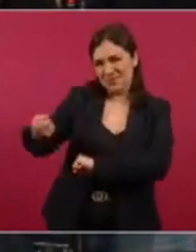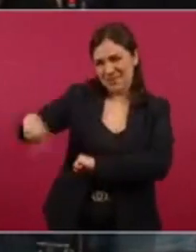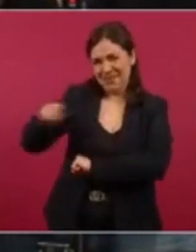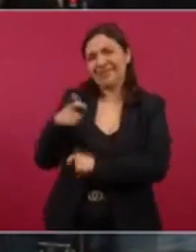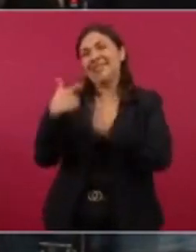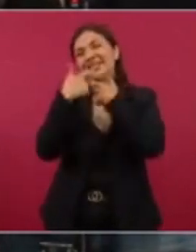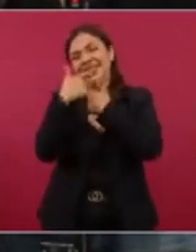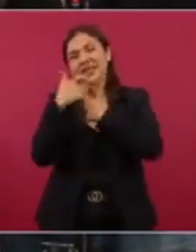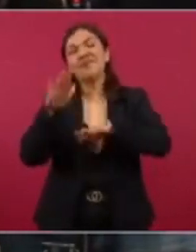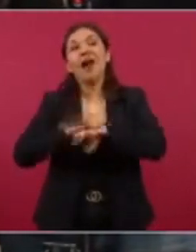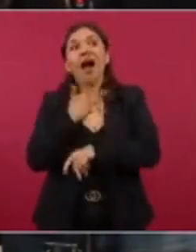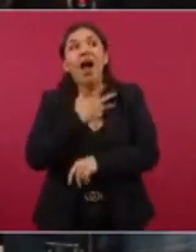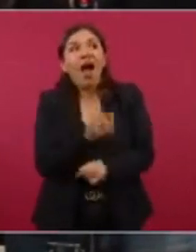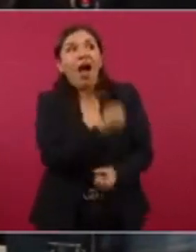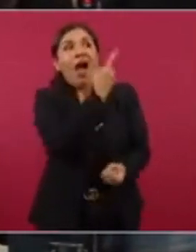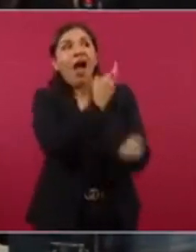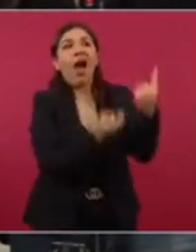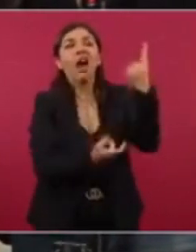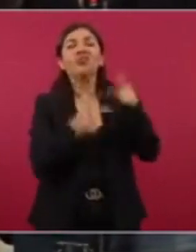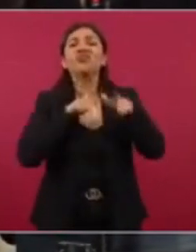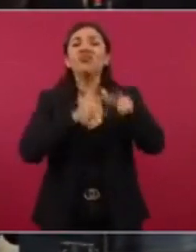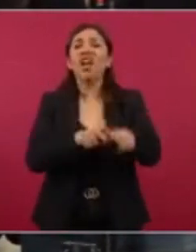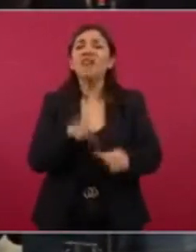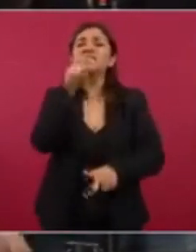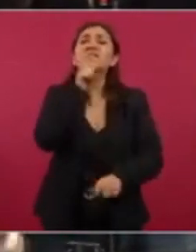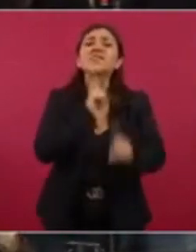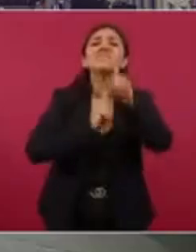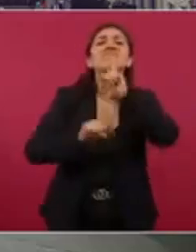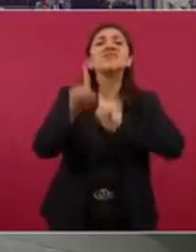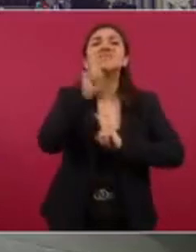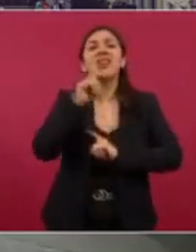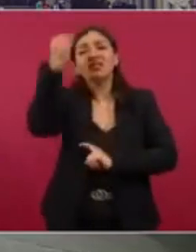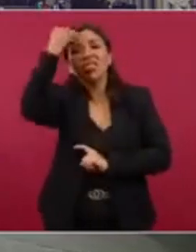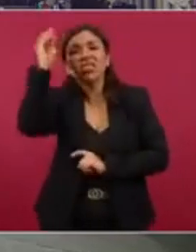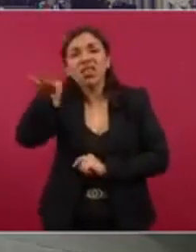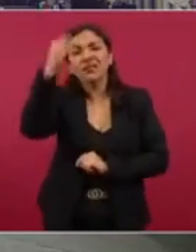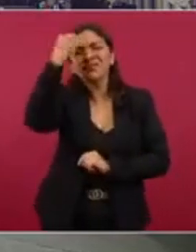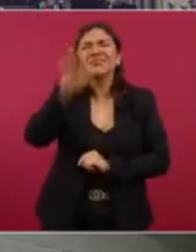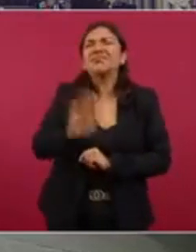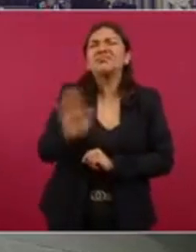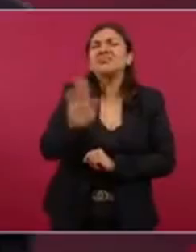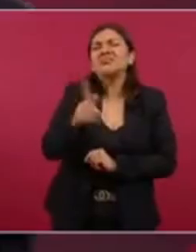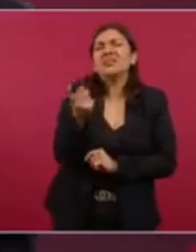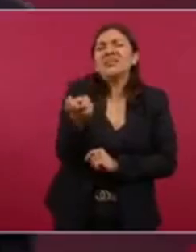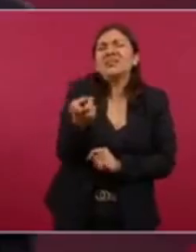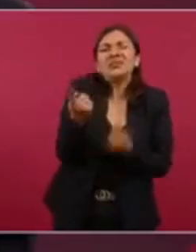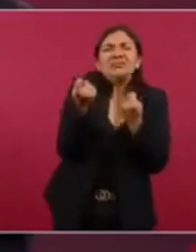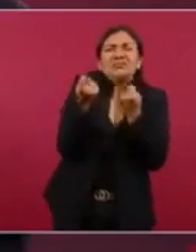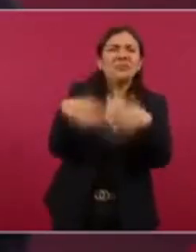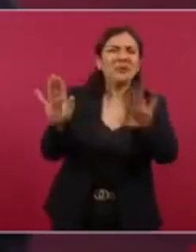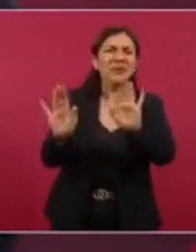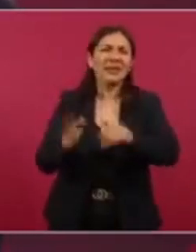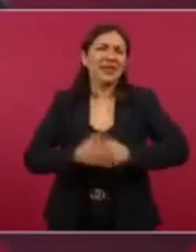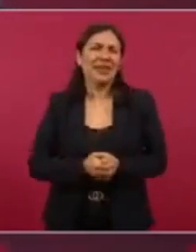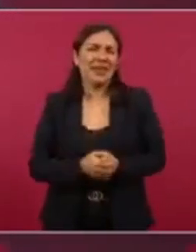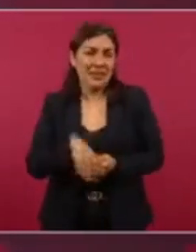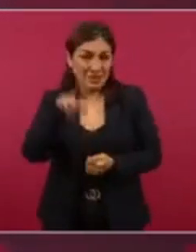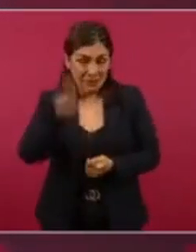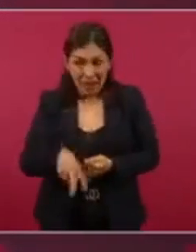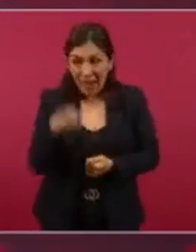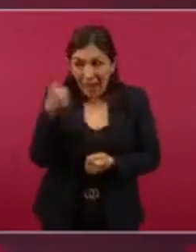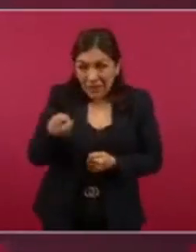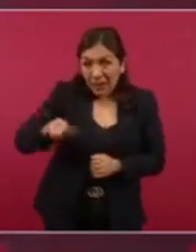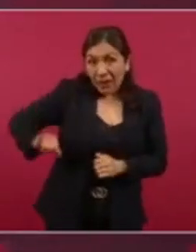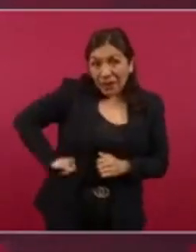y lengua larga, mintiendo arteramente. No, no, eso no debe de importarnos mucho. O sea, si fuese por